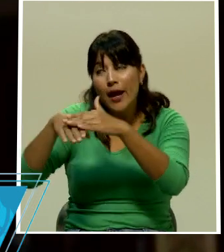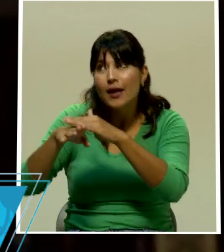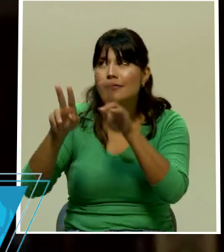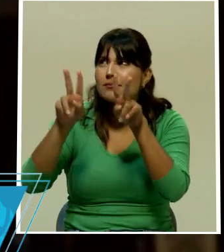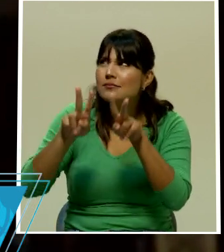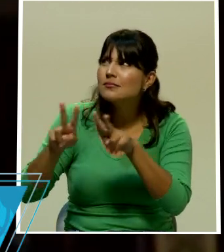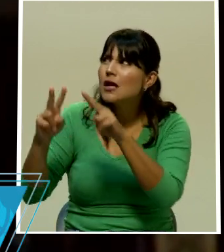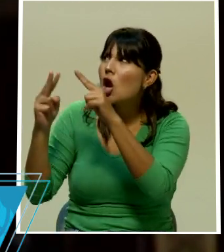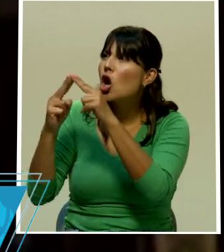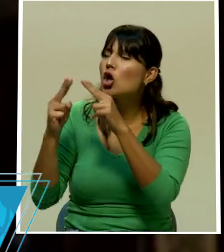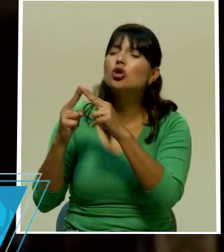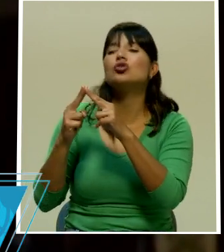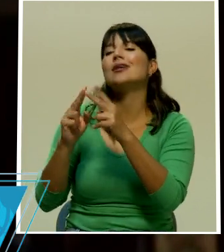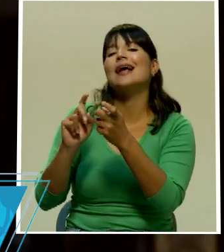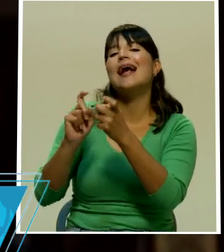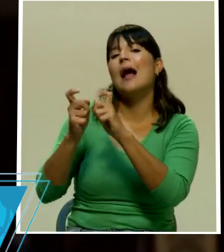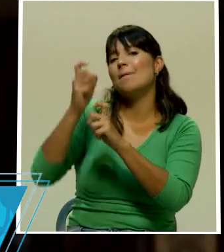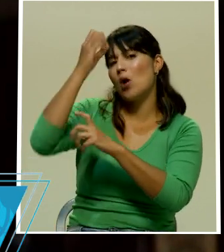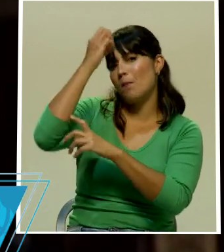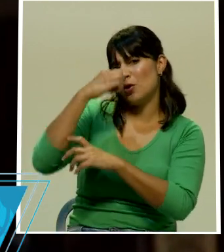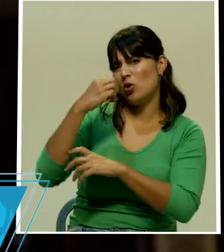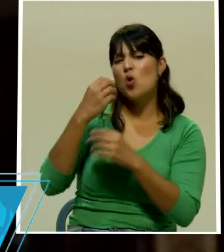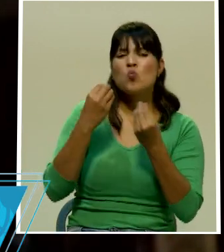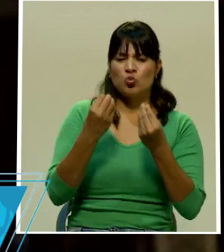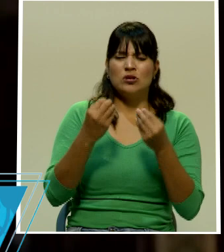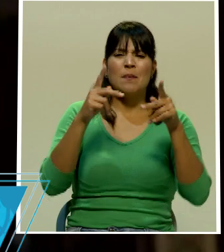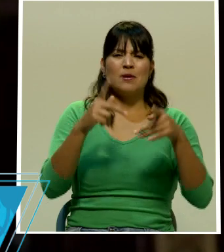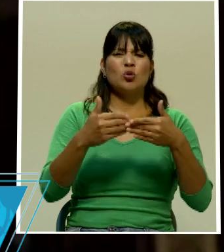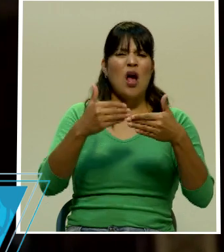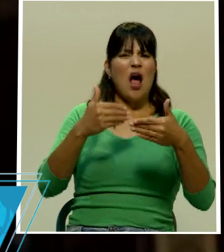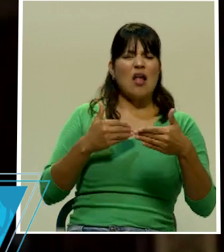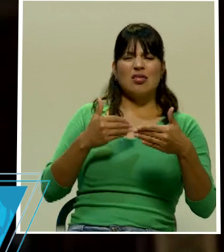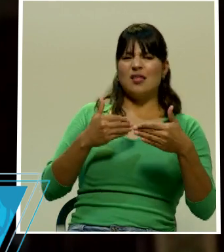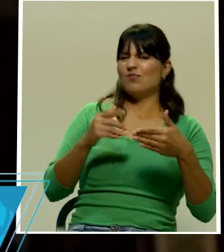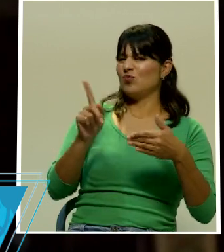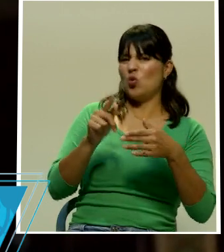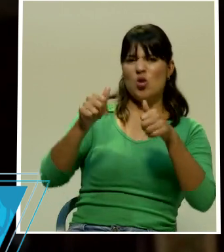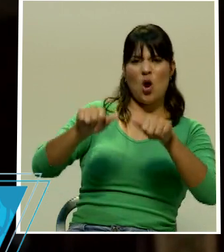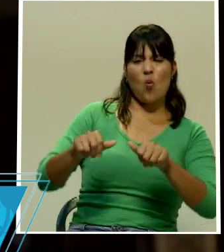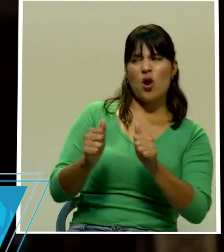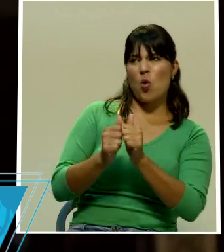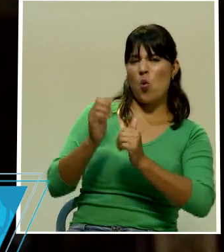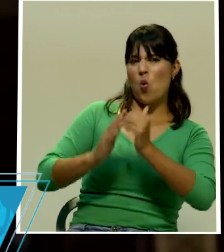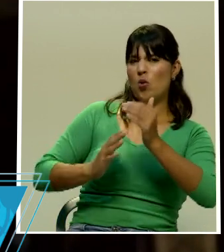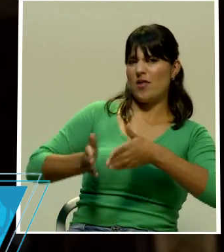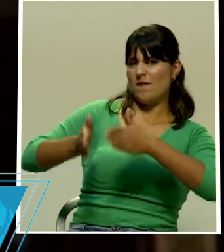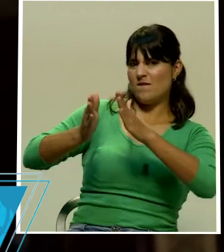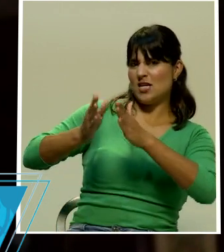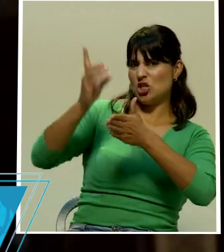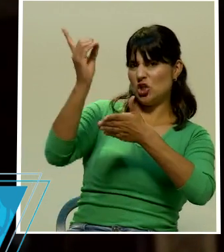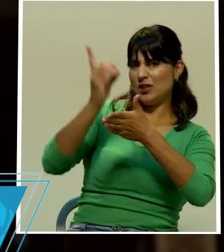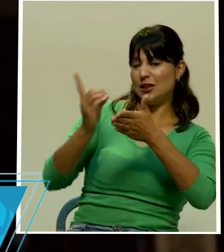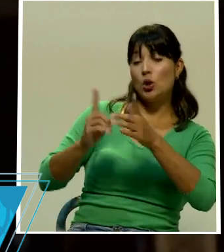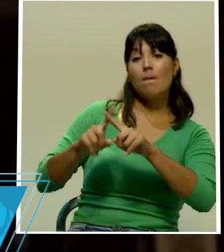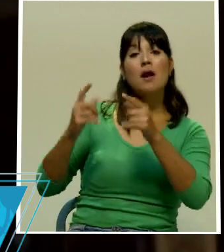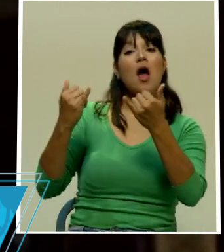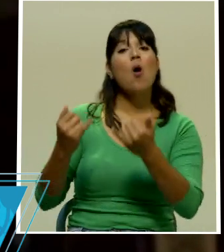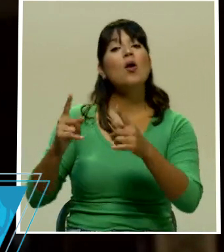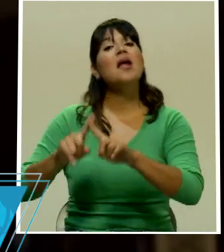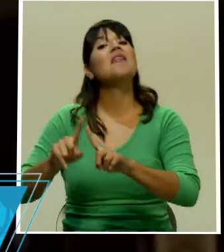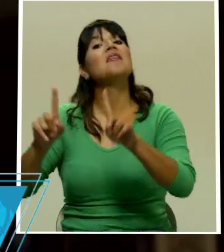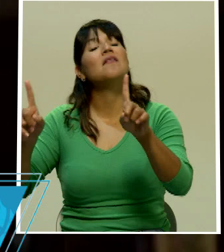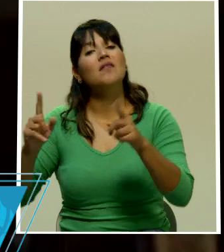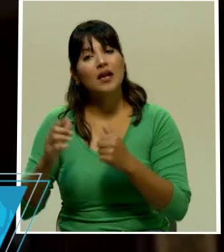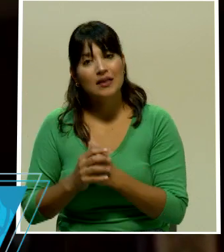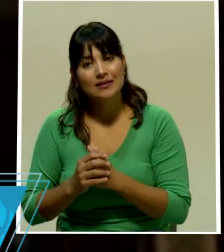yo me atrevo a decir que es uno de los pocos en el mundo en donde el público puede observar hasta las